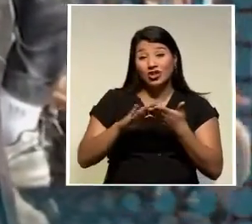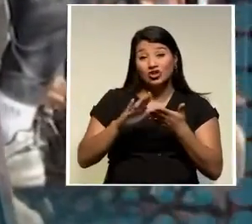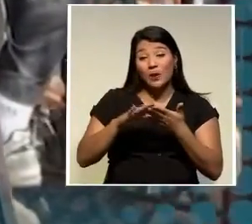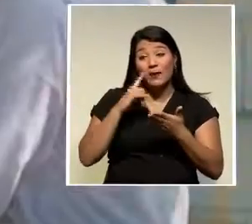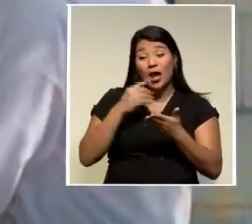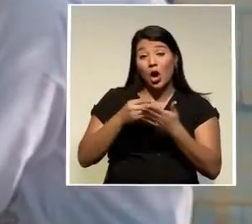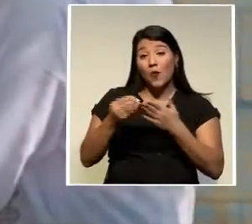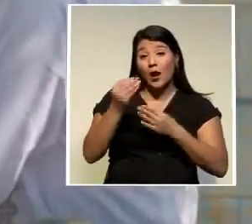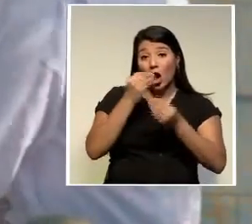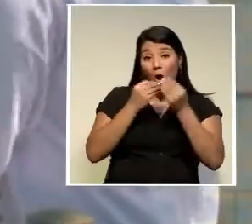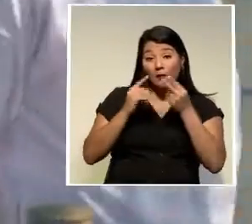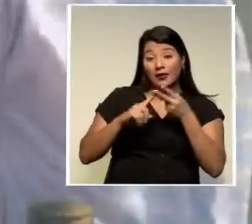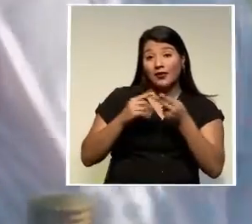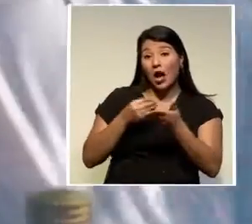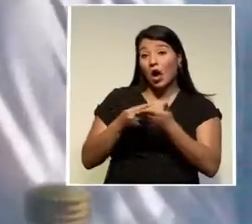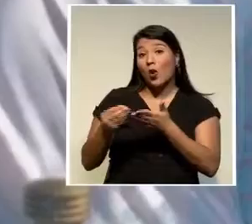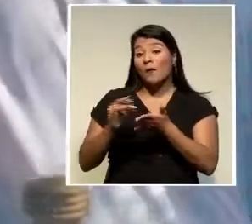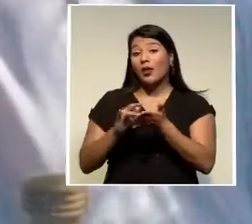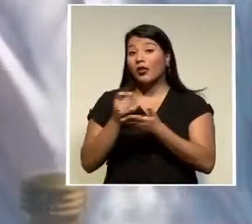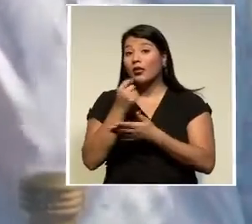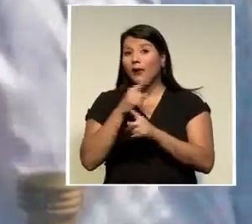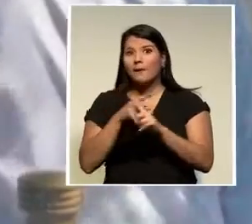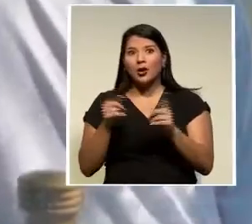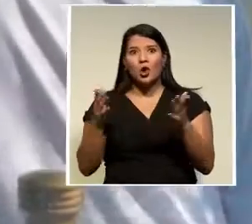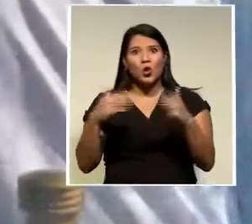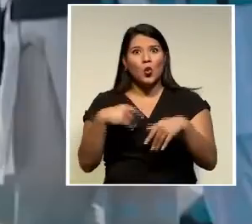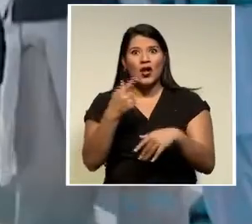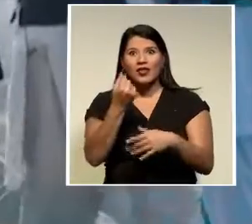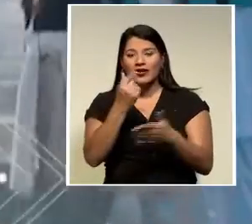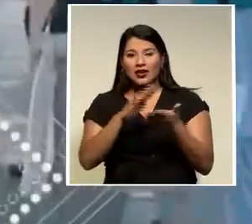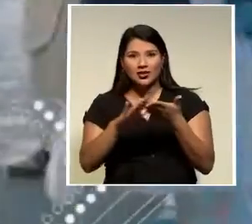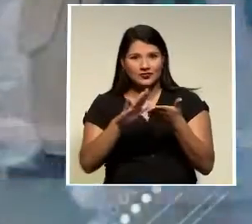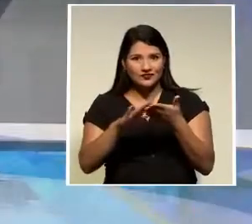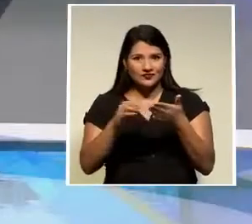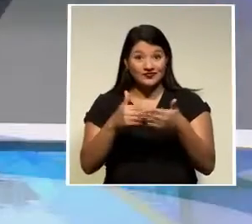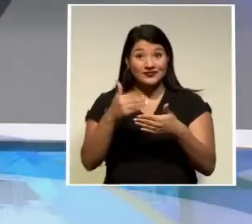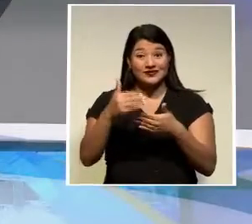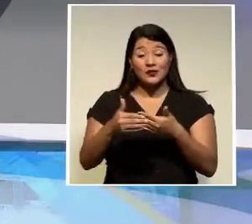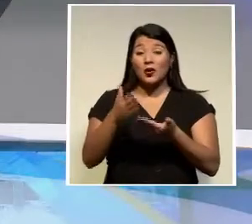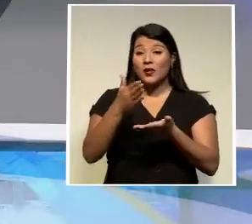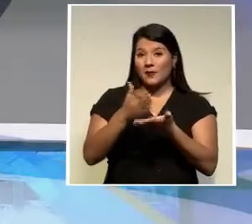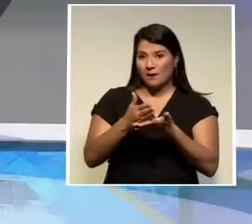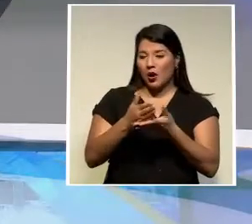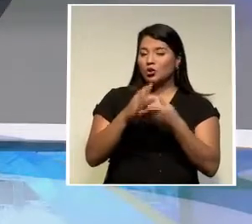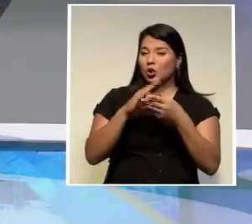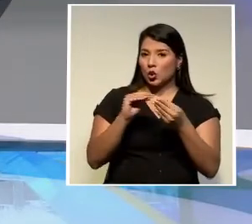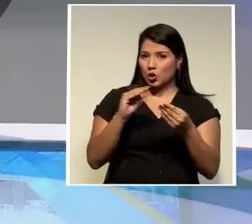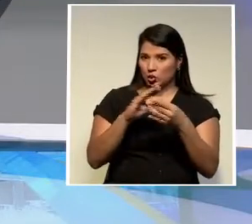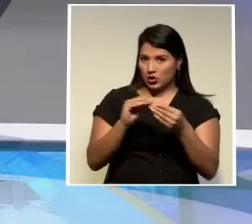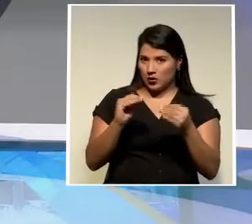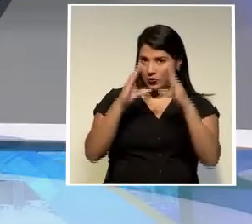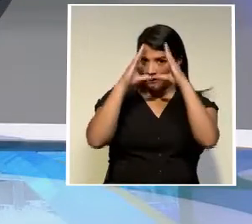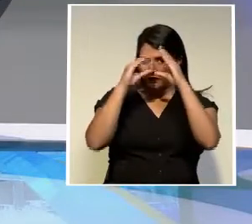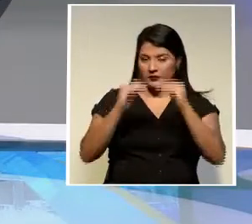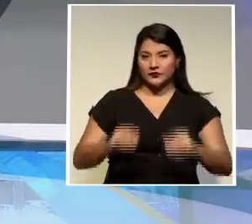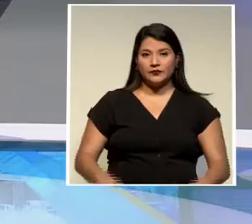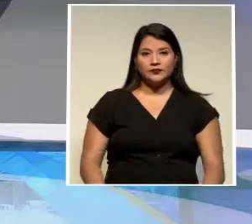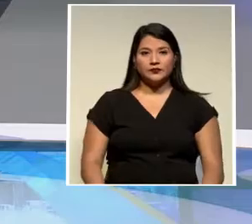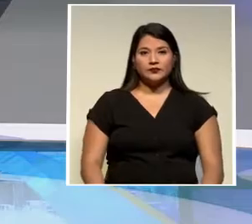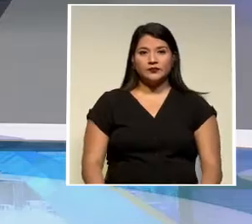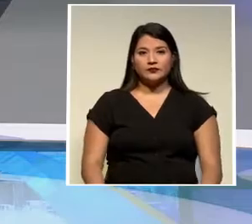y medicinas, pero no hay efectivo disponible. Al volver de la pausa, le contamos esta historia.